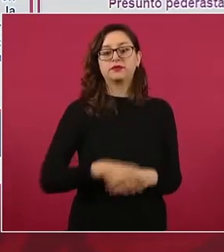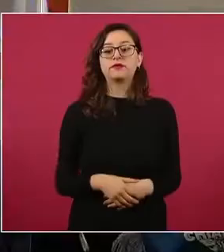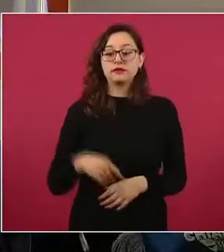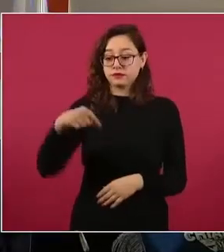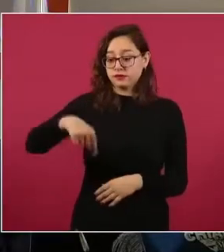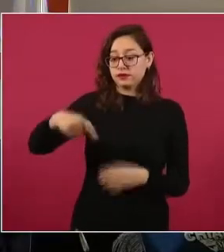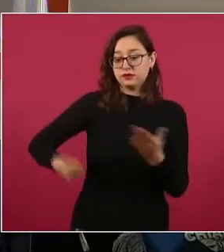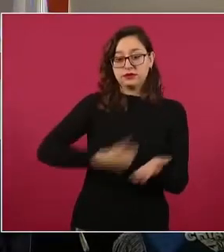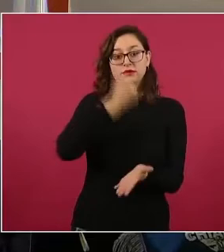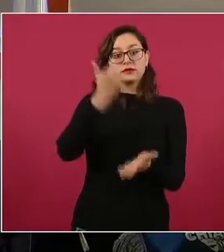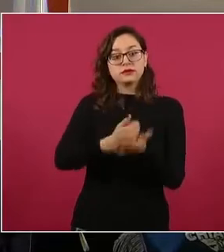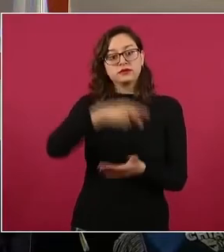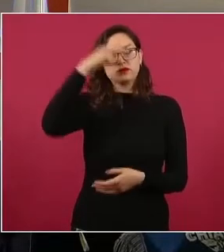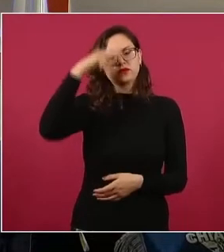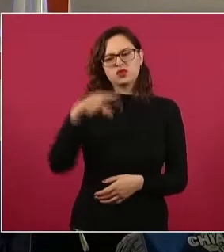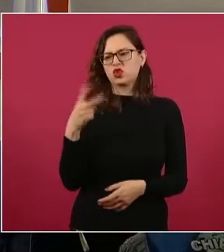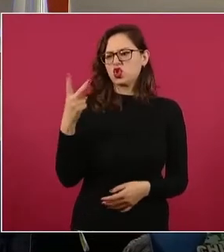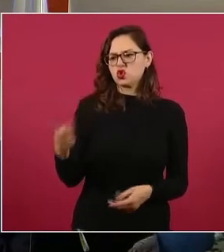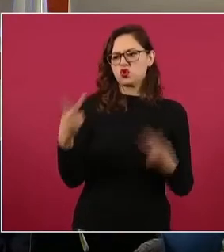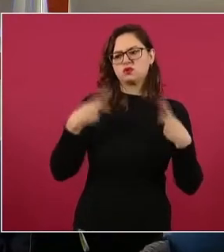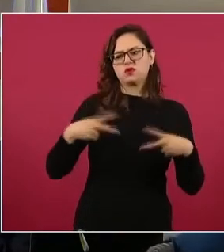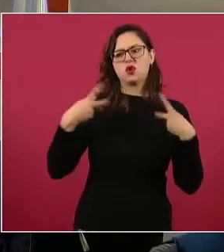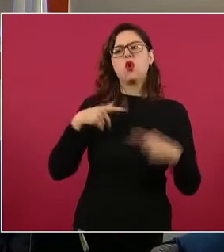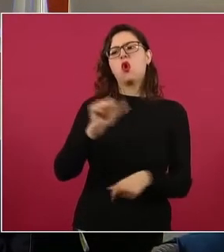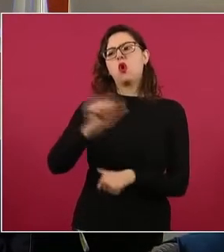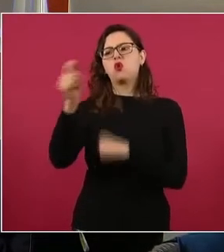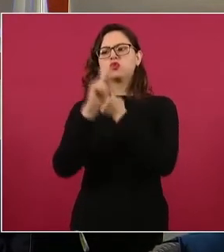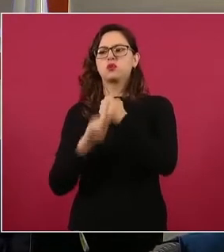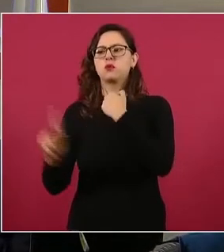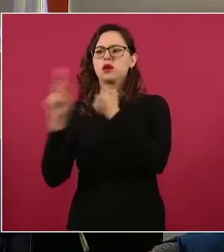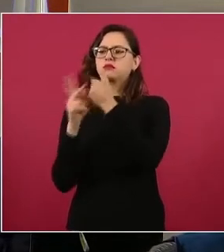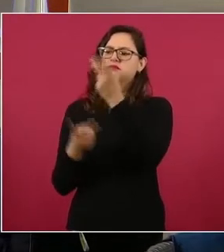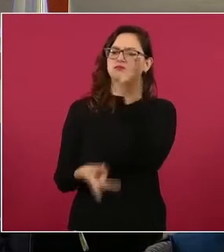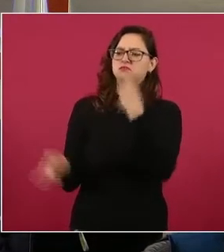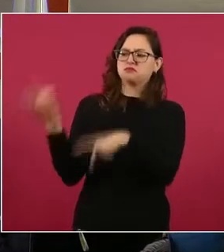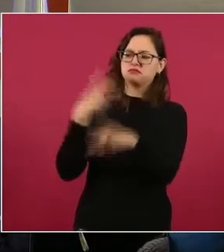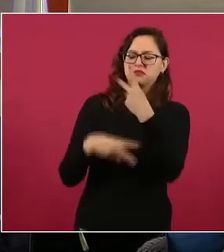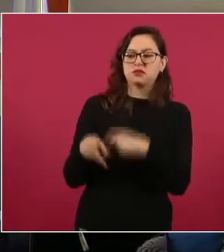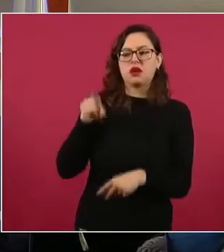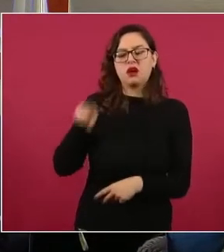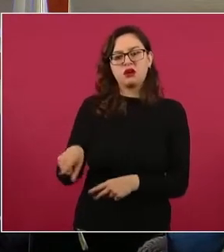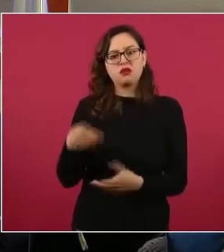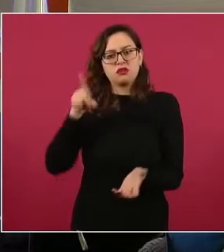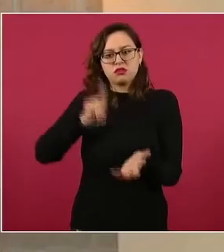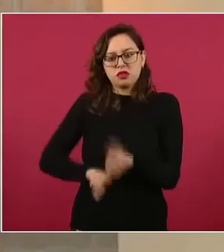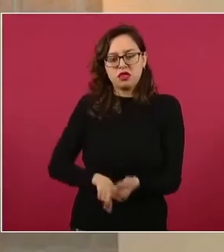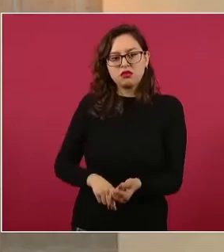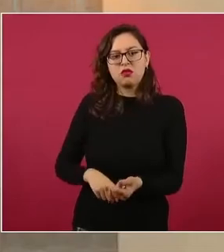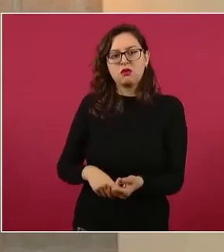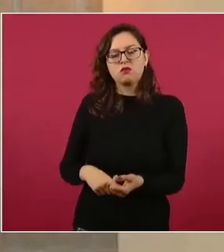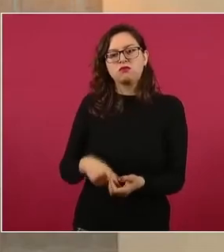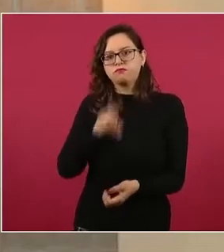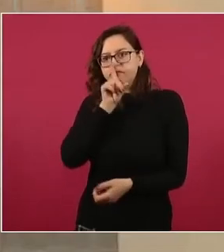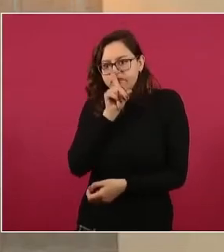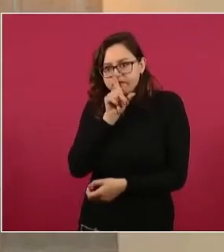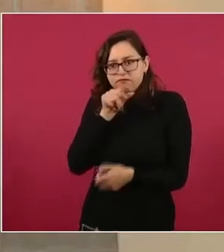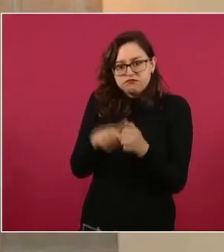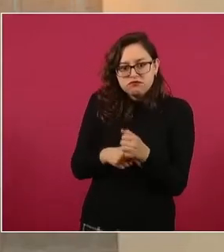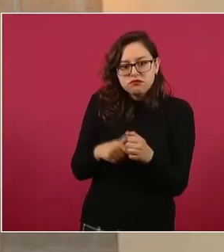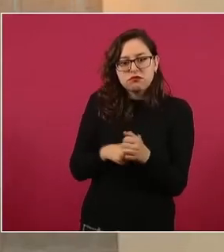de origen extranjero que introdujeron al país cocaína, una cantidad muy importante,